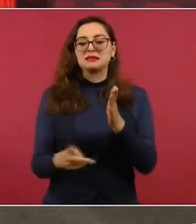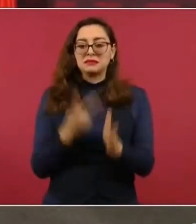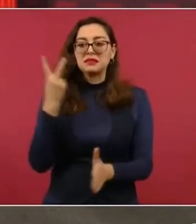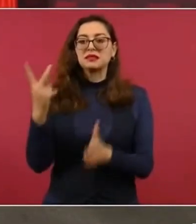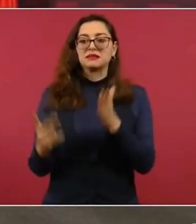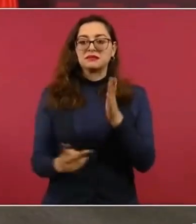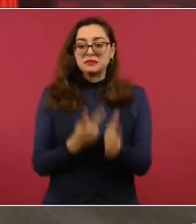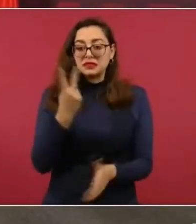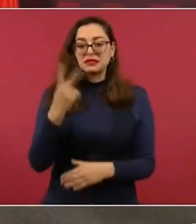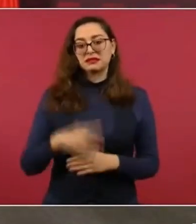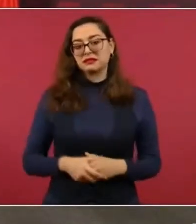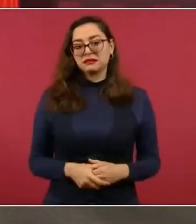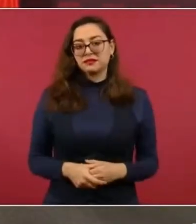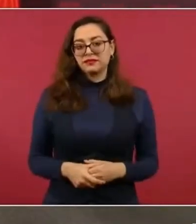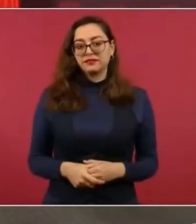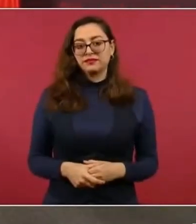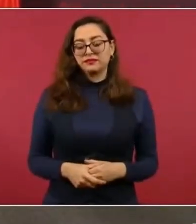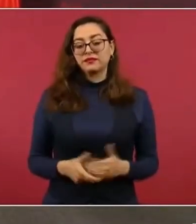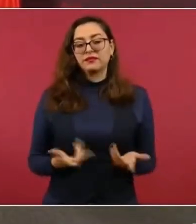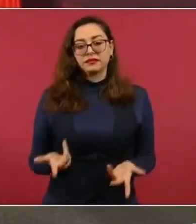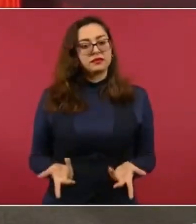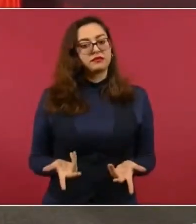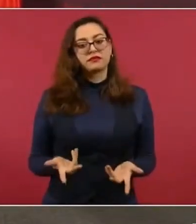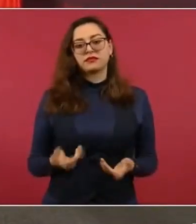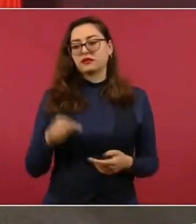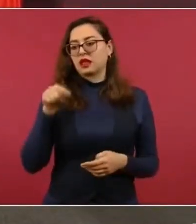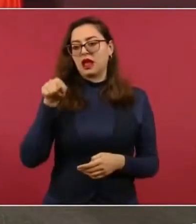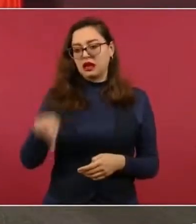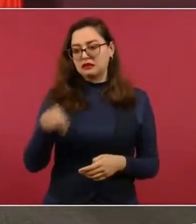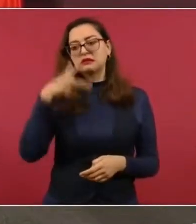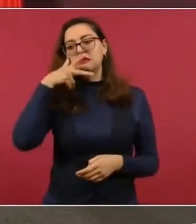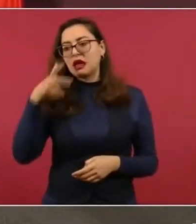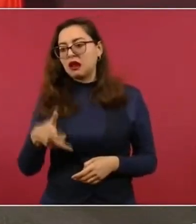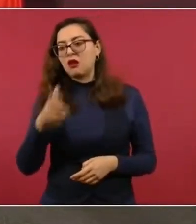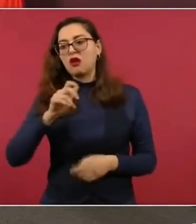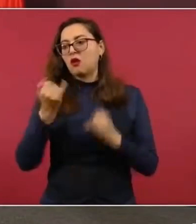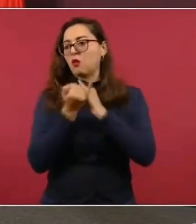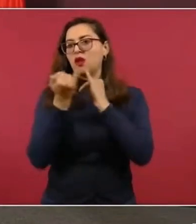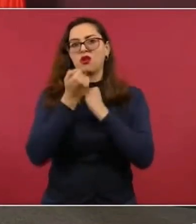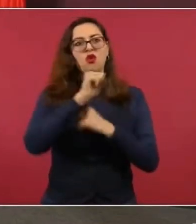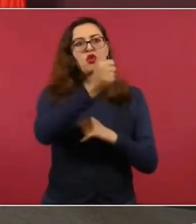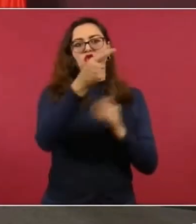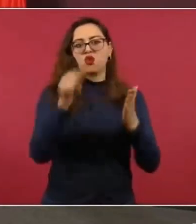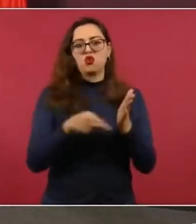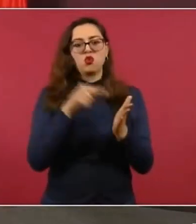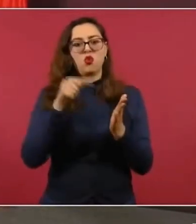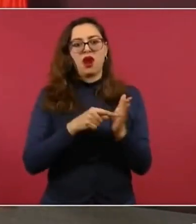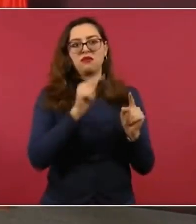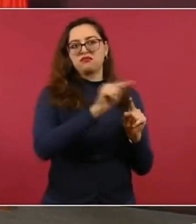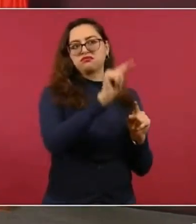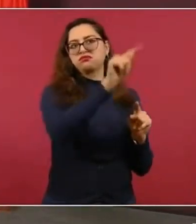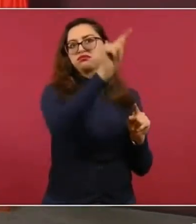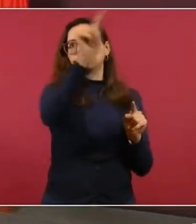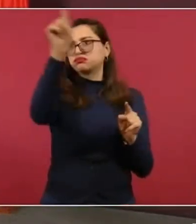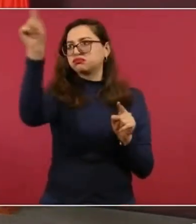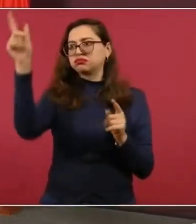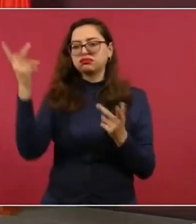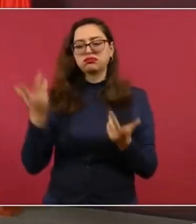en donde abrían, cargaban las pipas y dejaban abierta